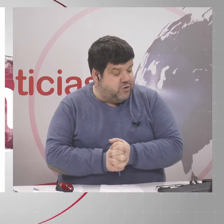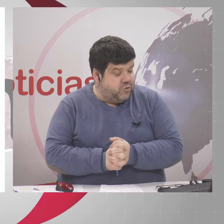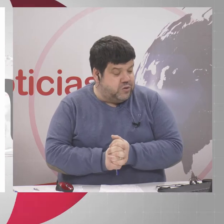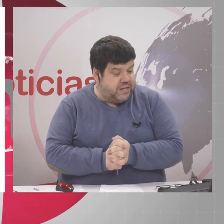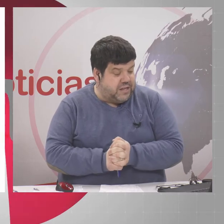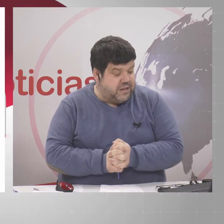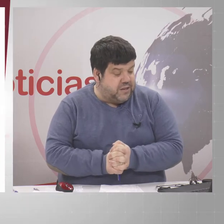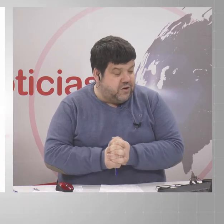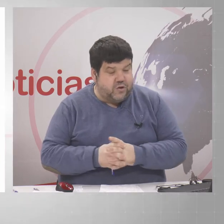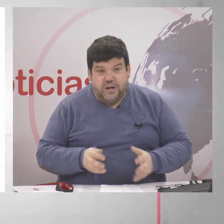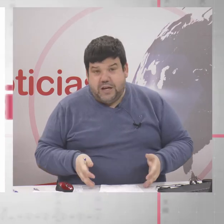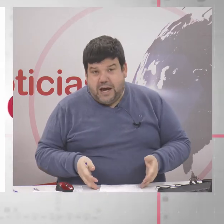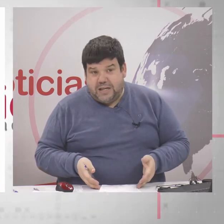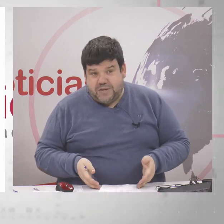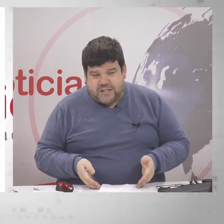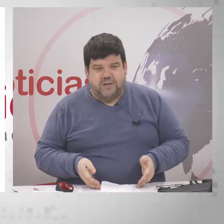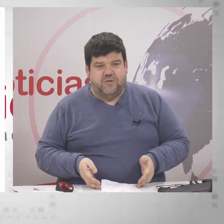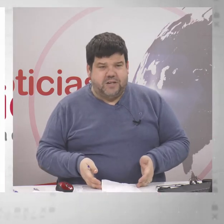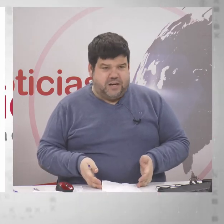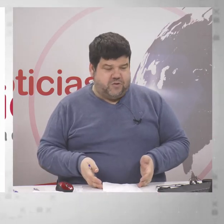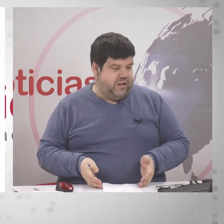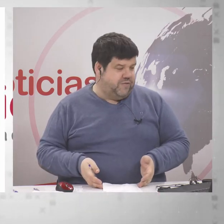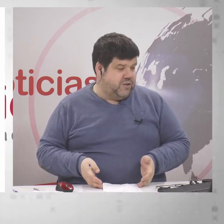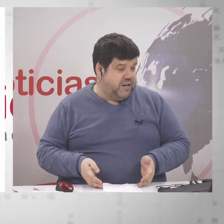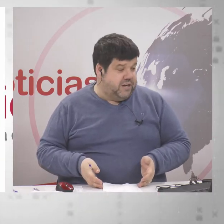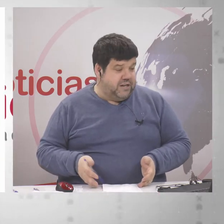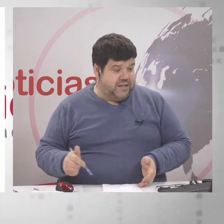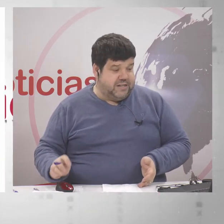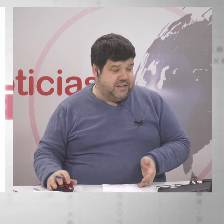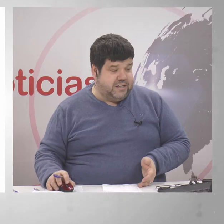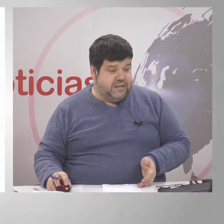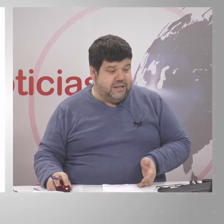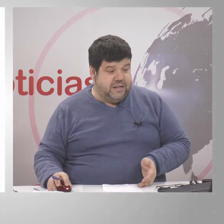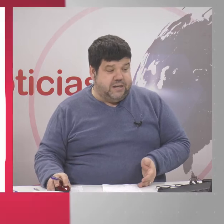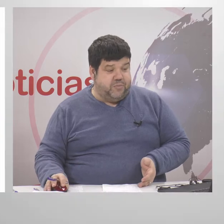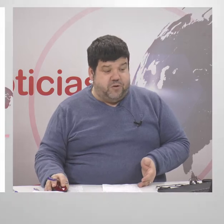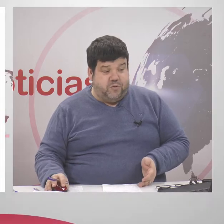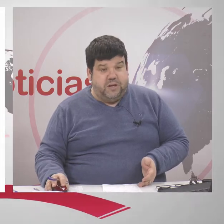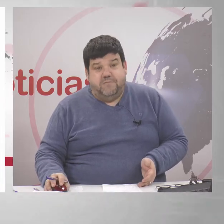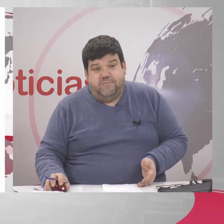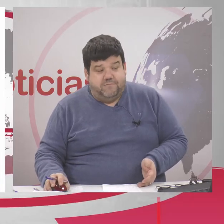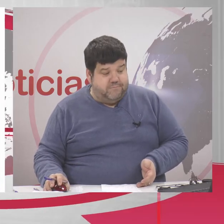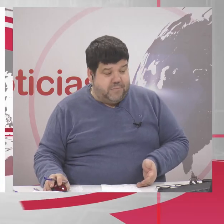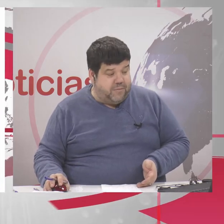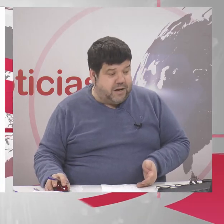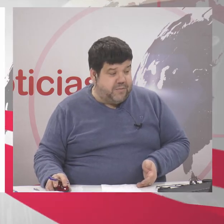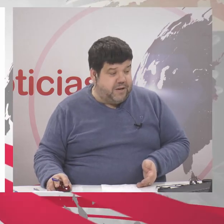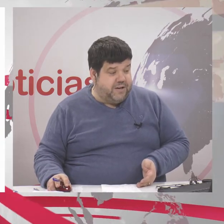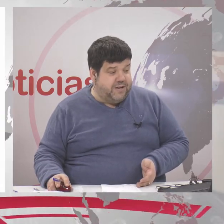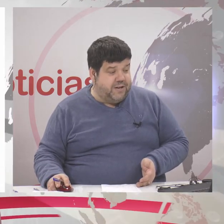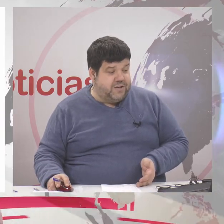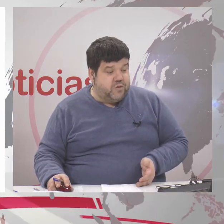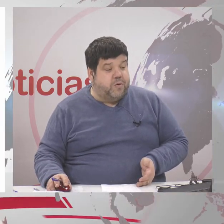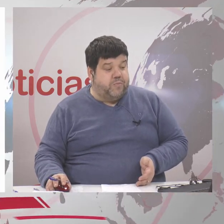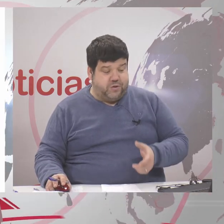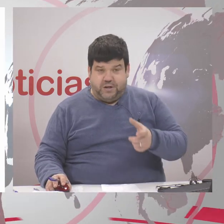forma también su 75 aniversario en arcos de la frontera así que pues en unos días habrá que ver